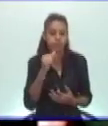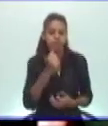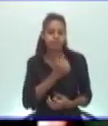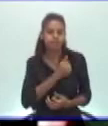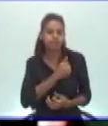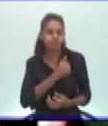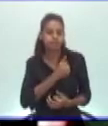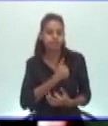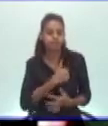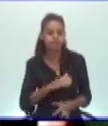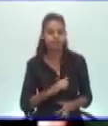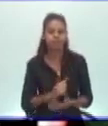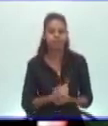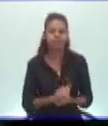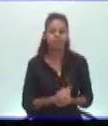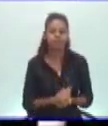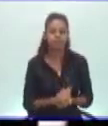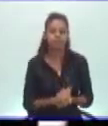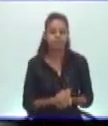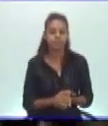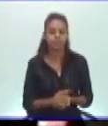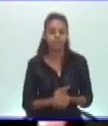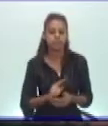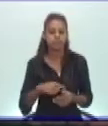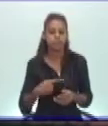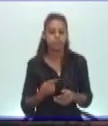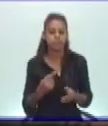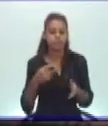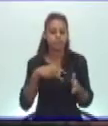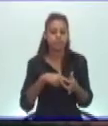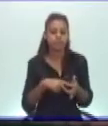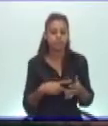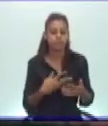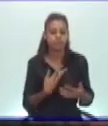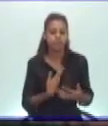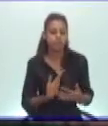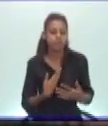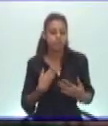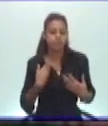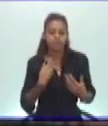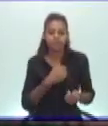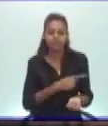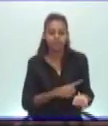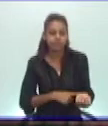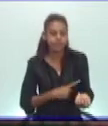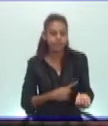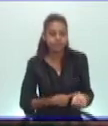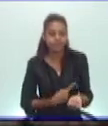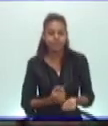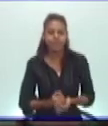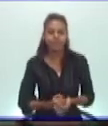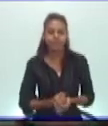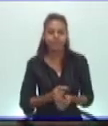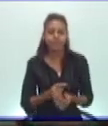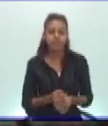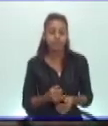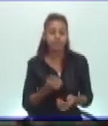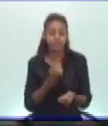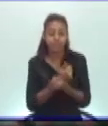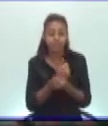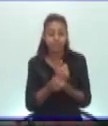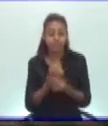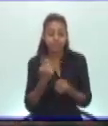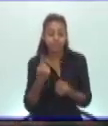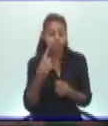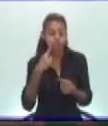desgracia de caer en la trampa de las adicciones. El riesgo más importante de estas drogas es